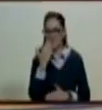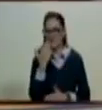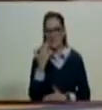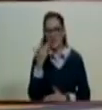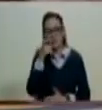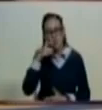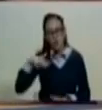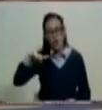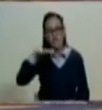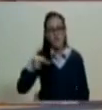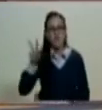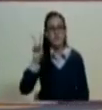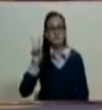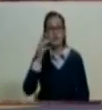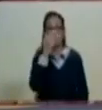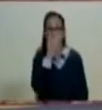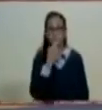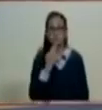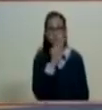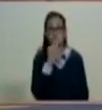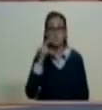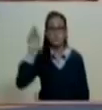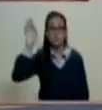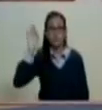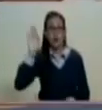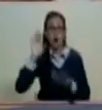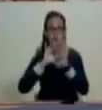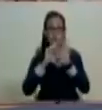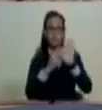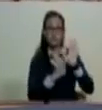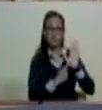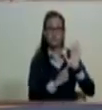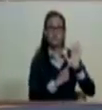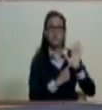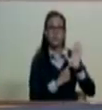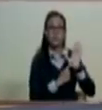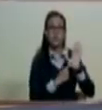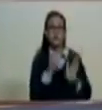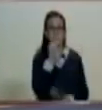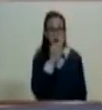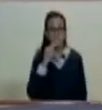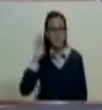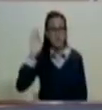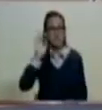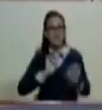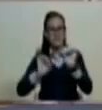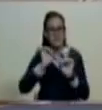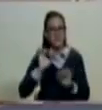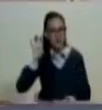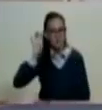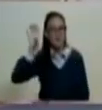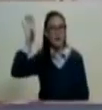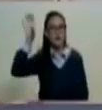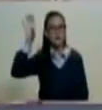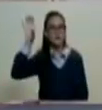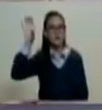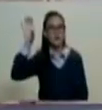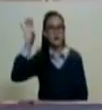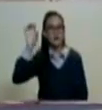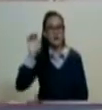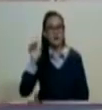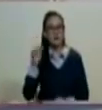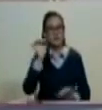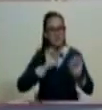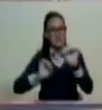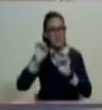Venezuela tomándole juramento con nuestra constitución madre. Jura usted defender a la patria, jura usted